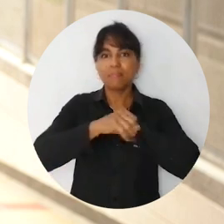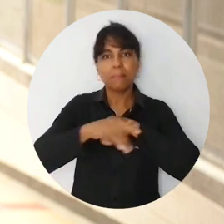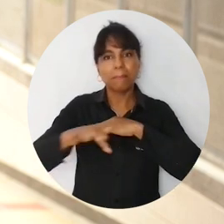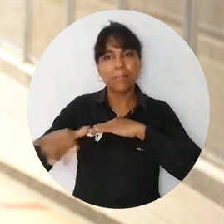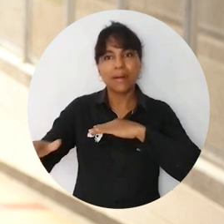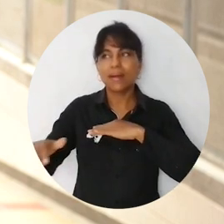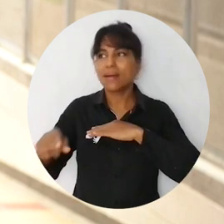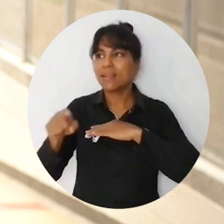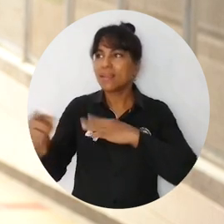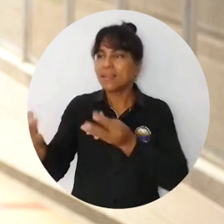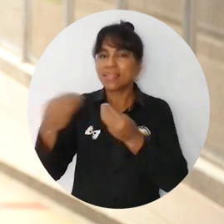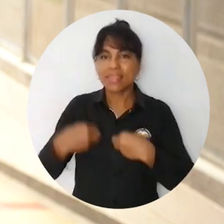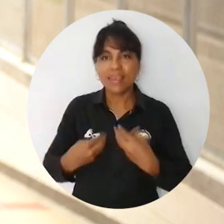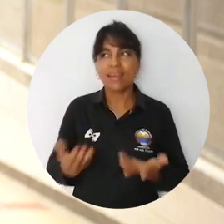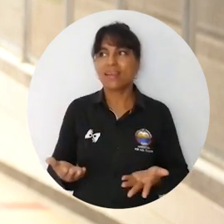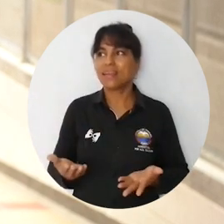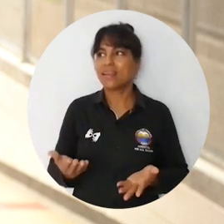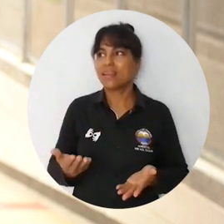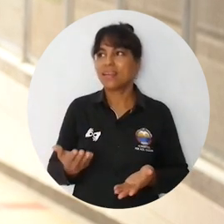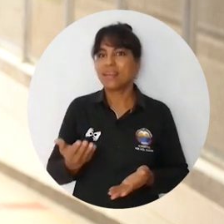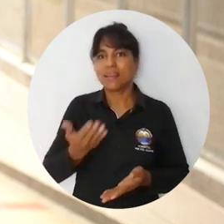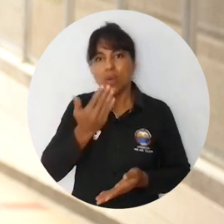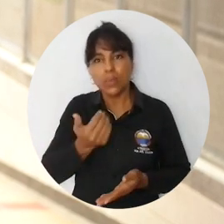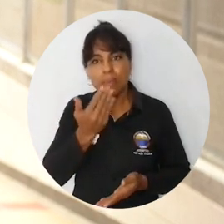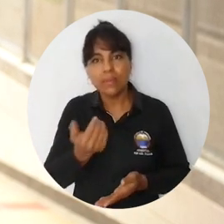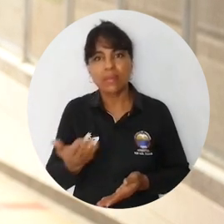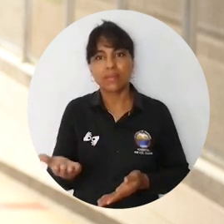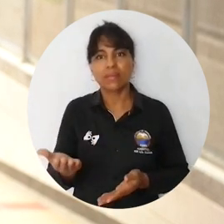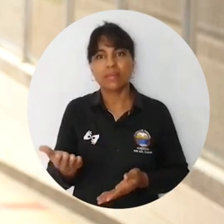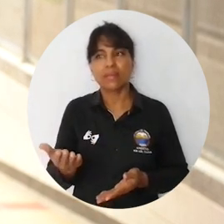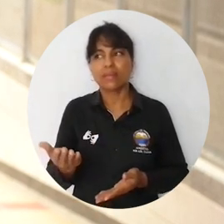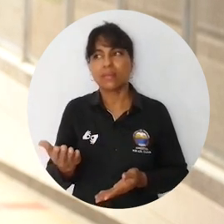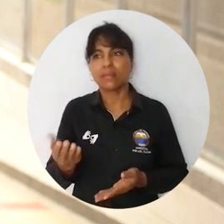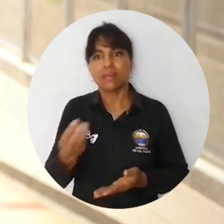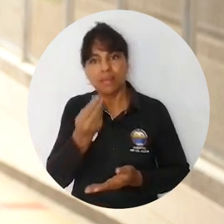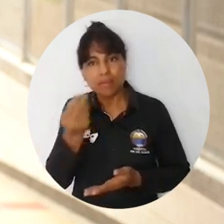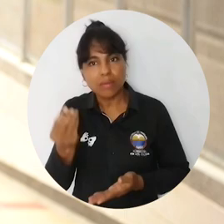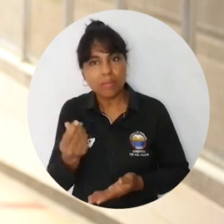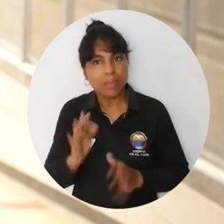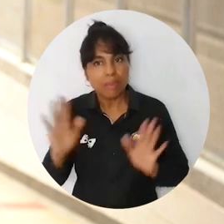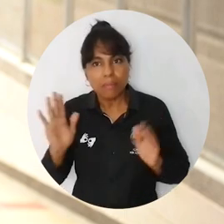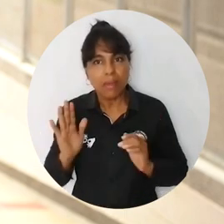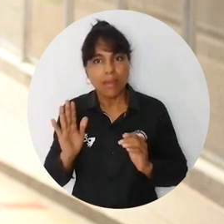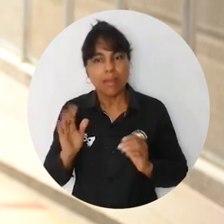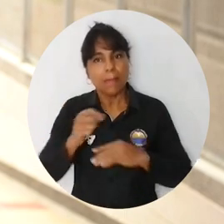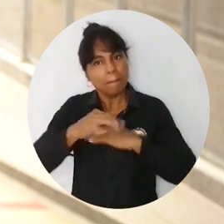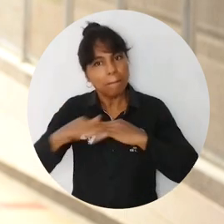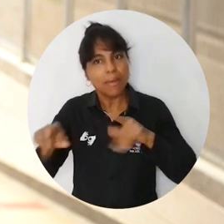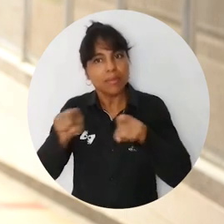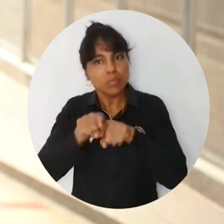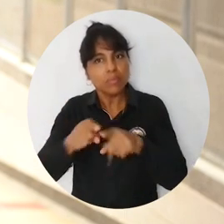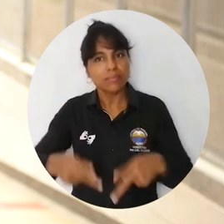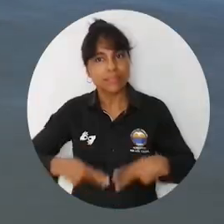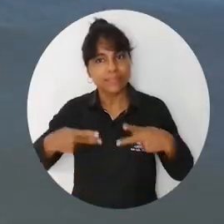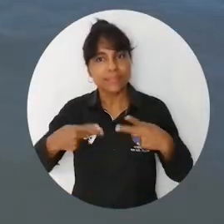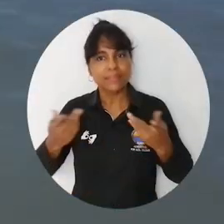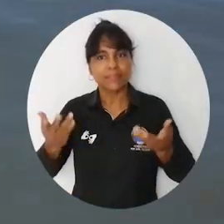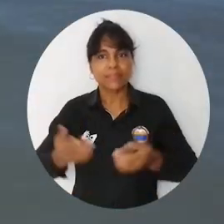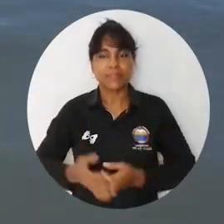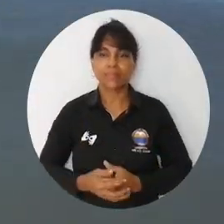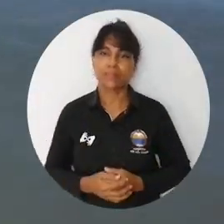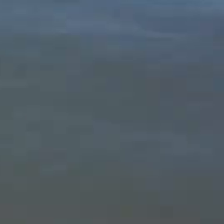Porque es que el mar para nosotros no es un recurso alimenticio ni un recurso económico, el mar es nuestra vida.